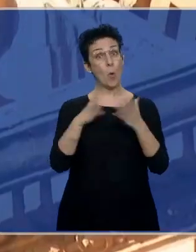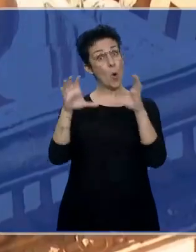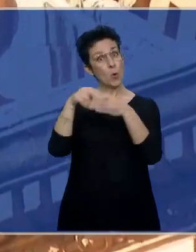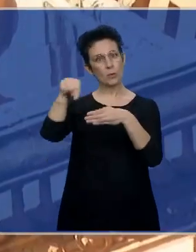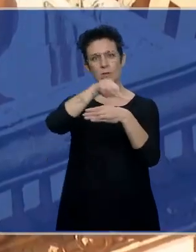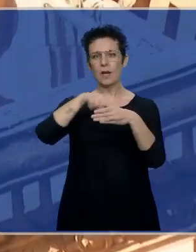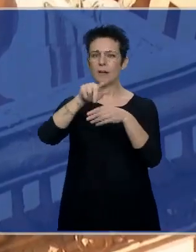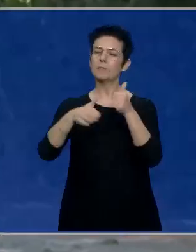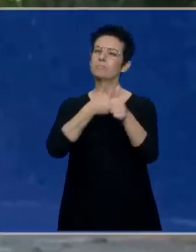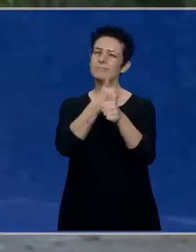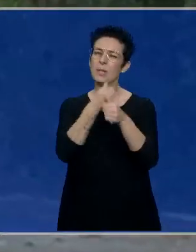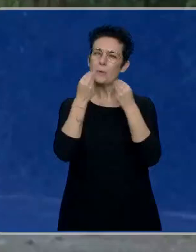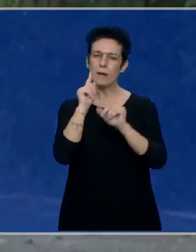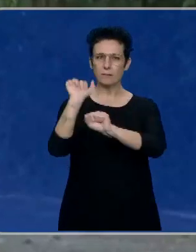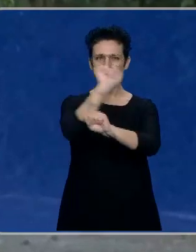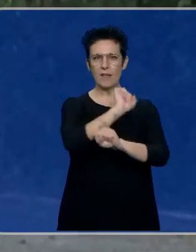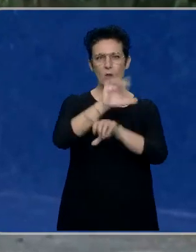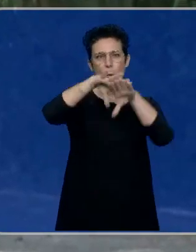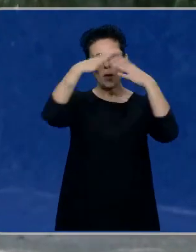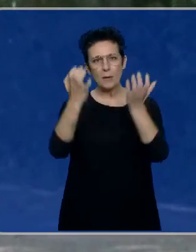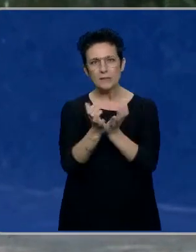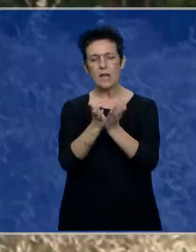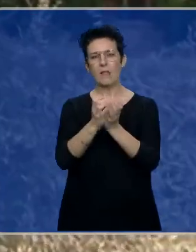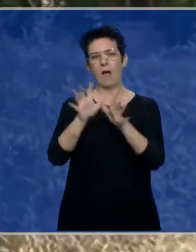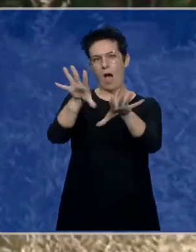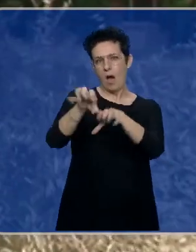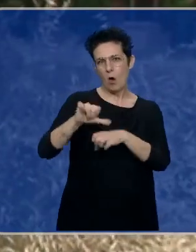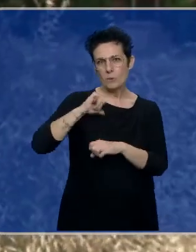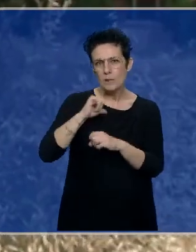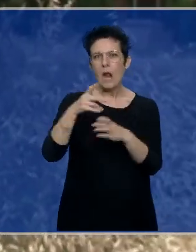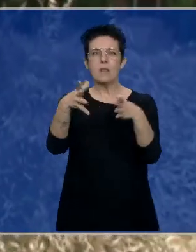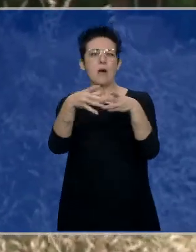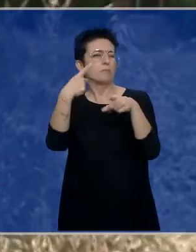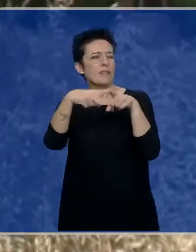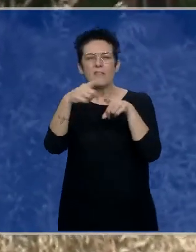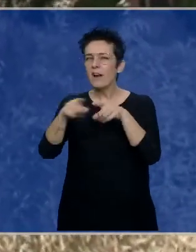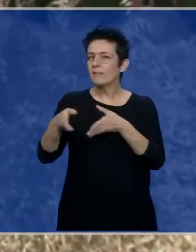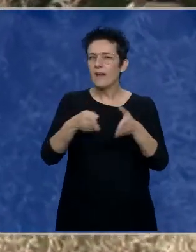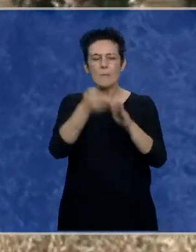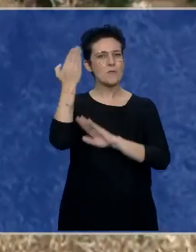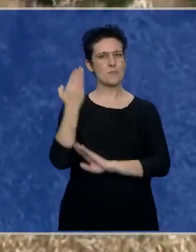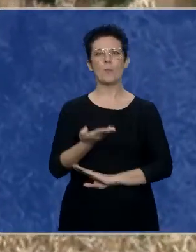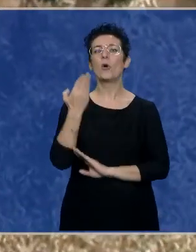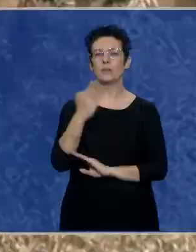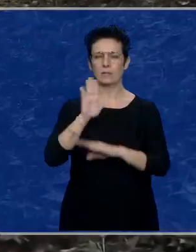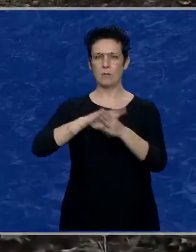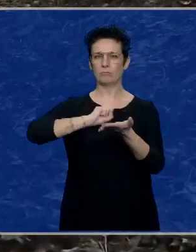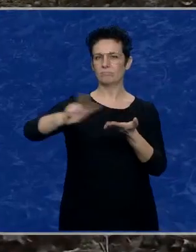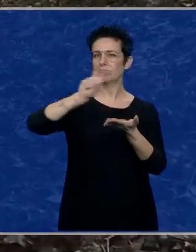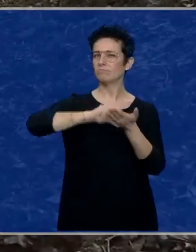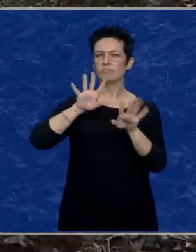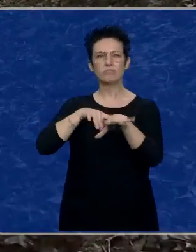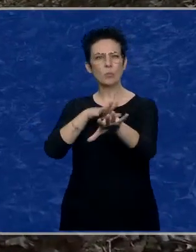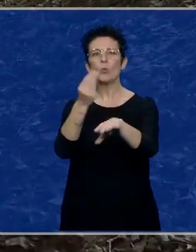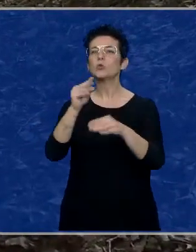custodios de la hospitalidad, la universalidad y la tolerancia, las esencias del trayecto más transitado a Santiago, el